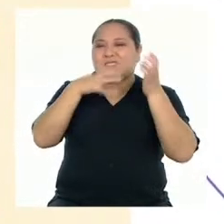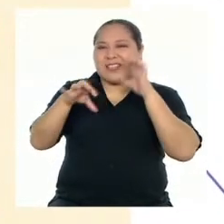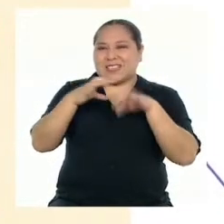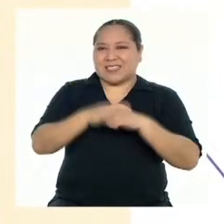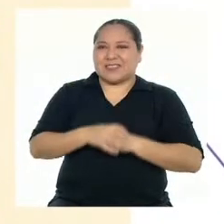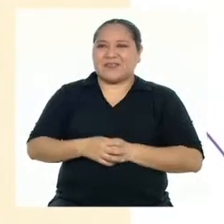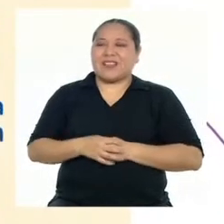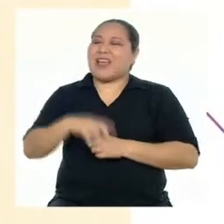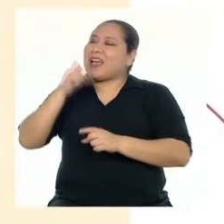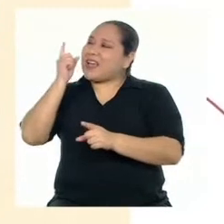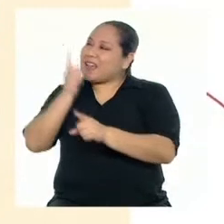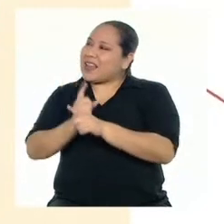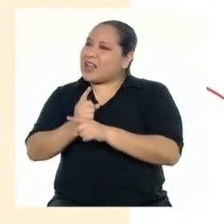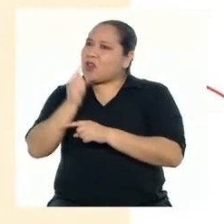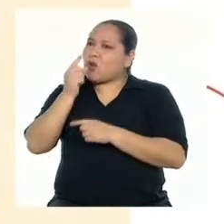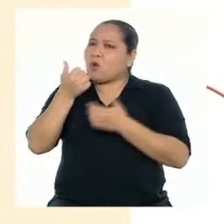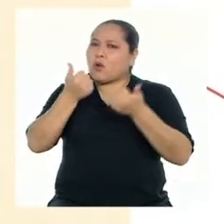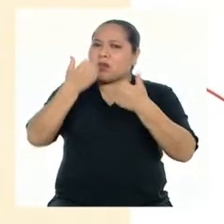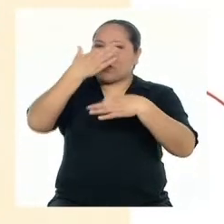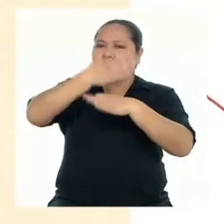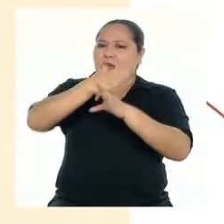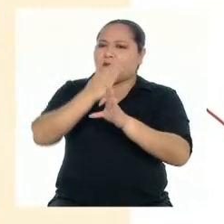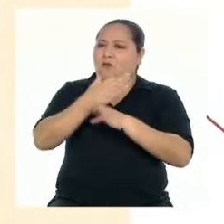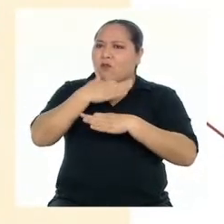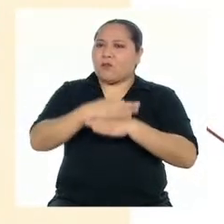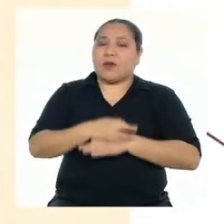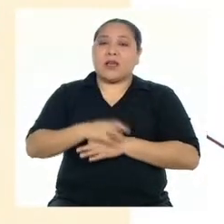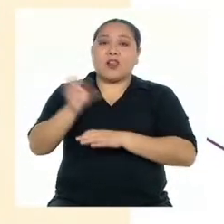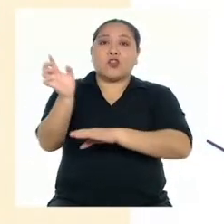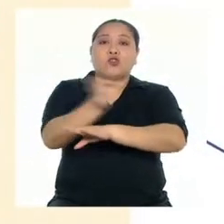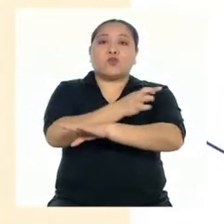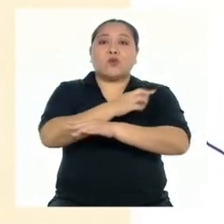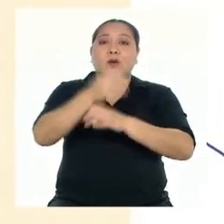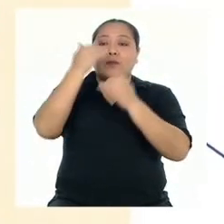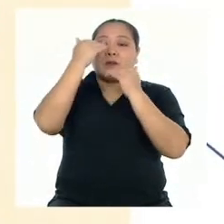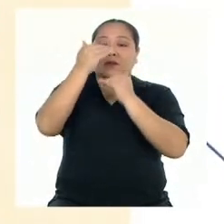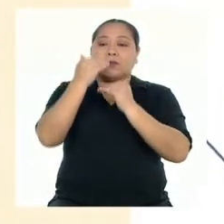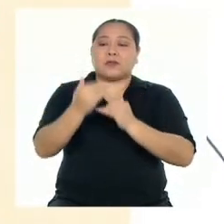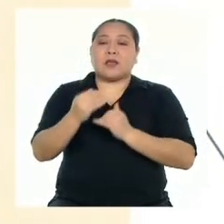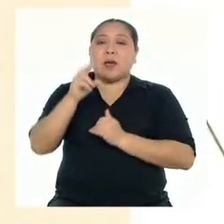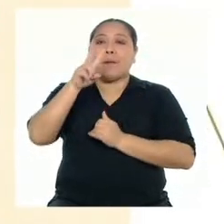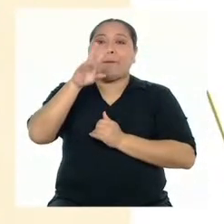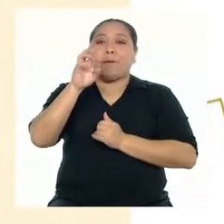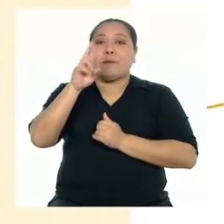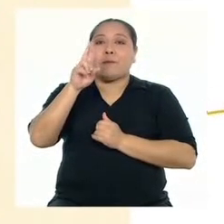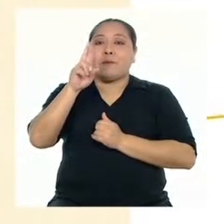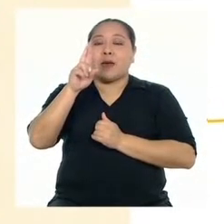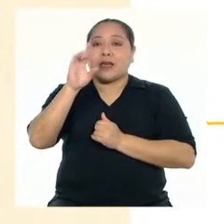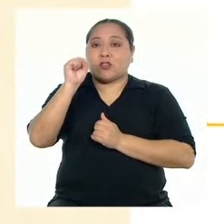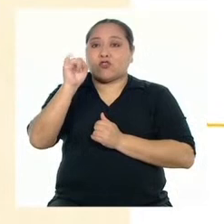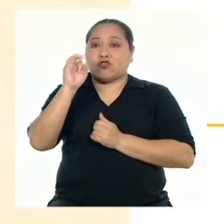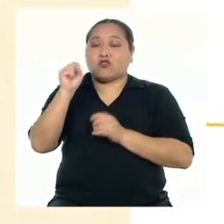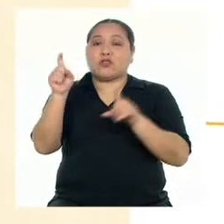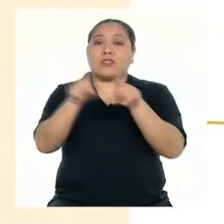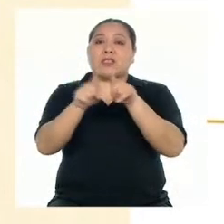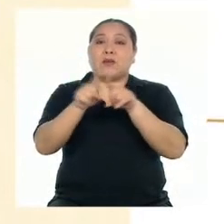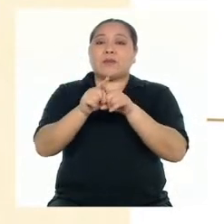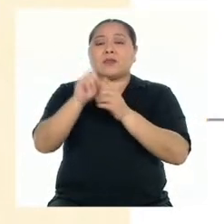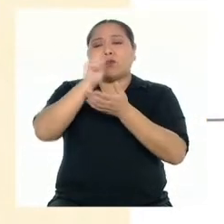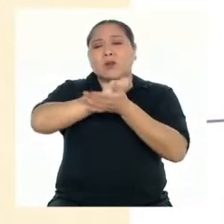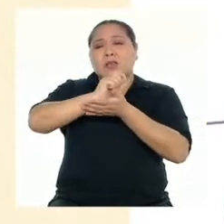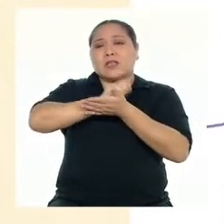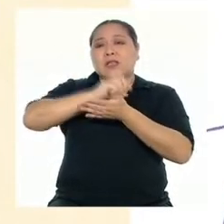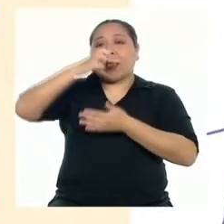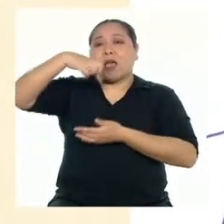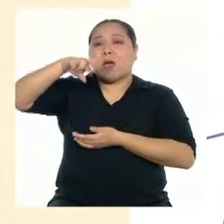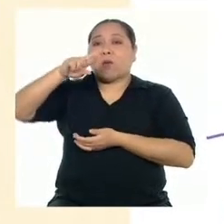¡Claro! ¿Y cuál es su estructura? Los poemas se estructuran en versos, pero también puede escribirse en prosa